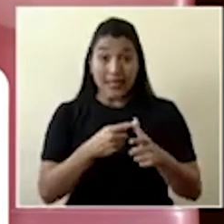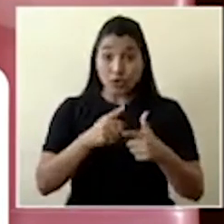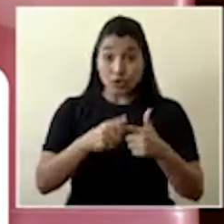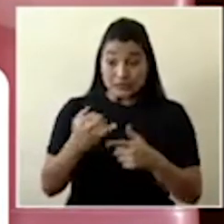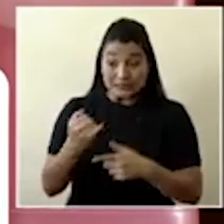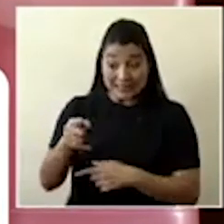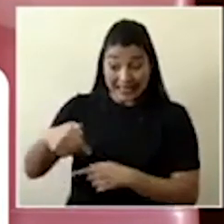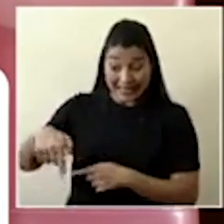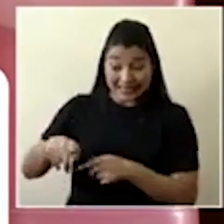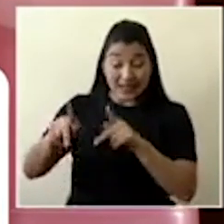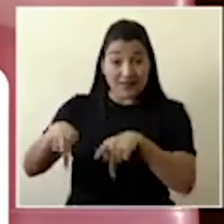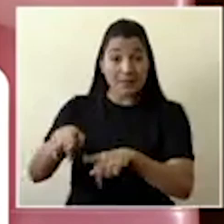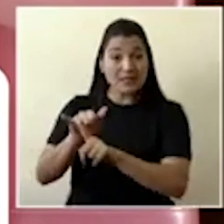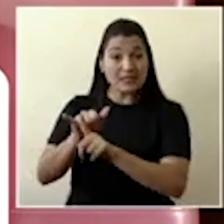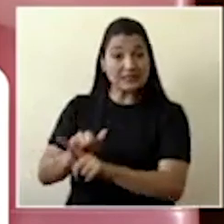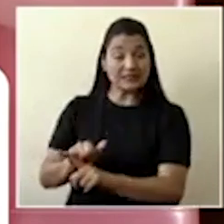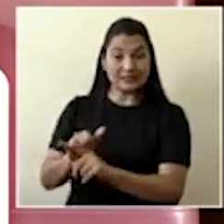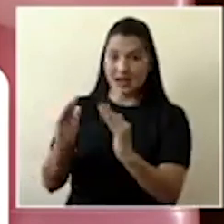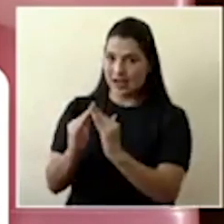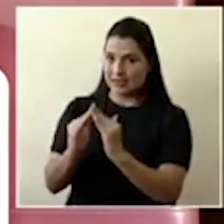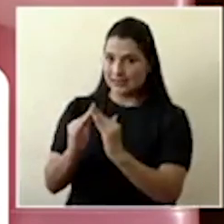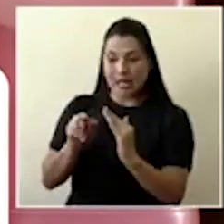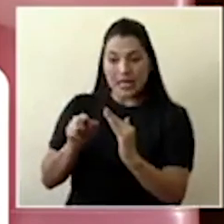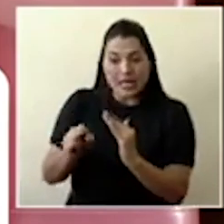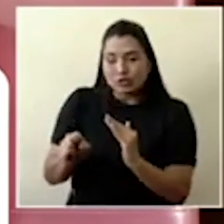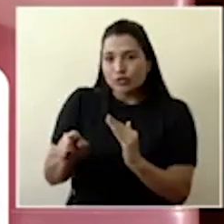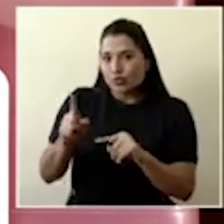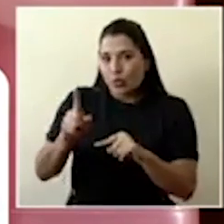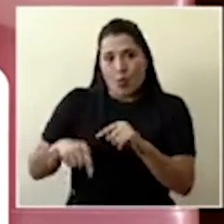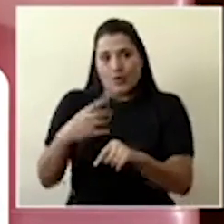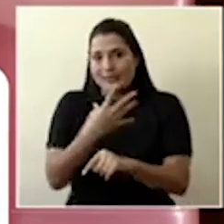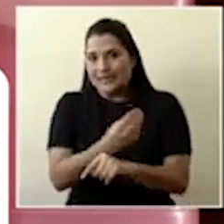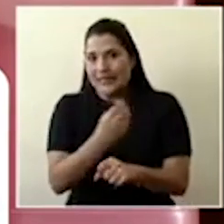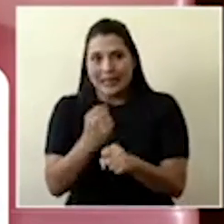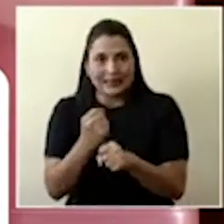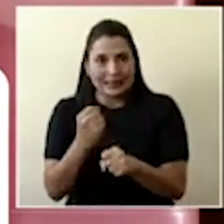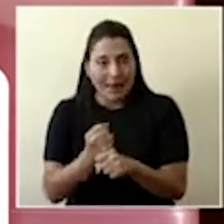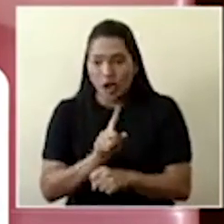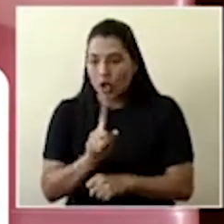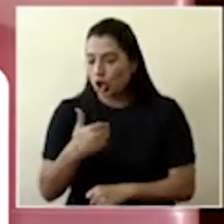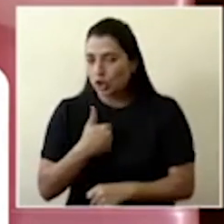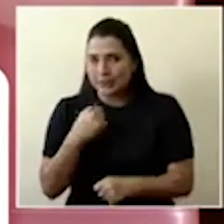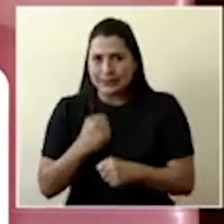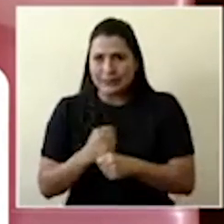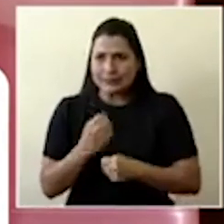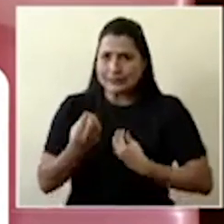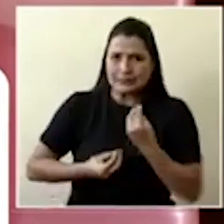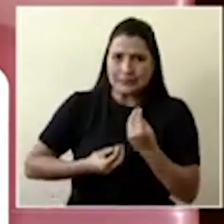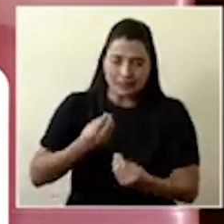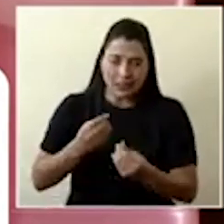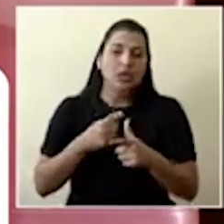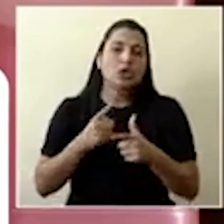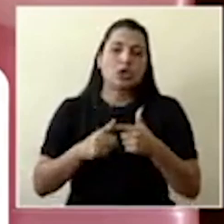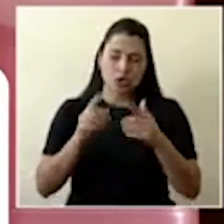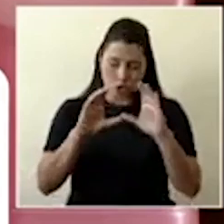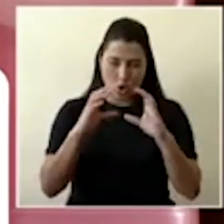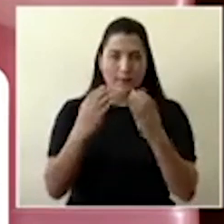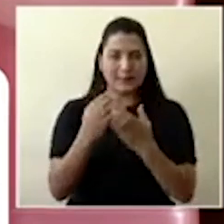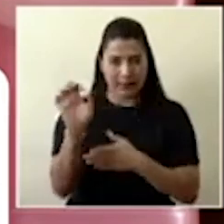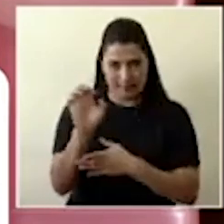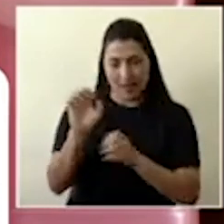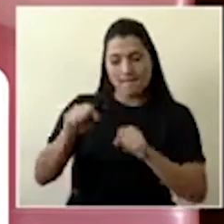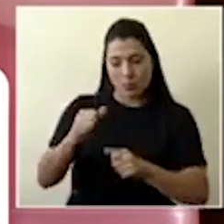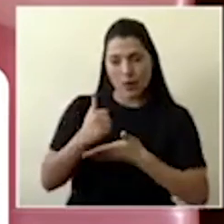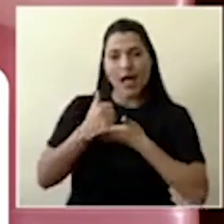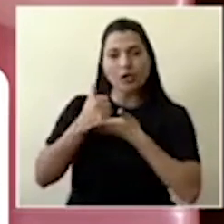están bajo condición de aislamiento y no tienen una red de apoyo y de abastecimiento puedan ser abastecidas por los comités municipales de emergencia,